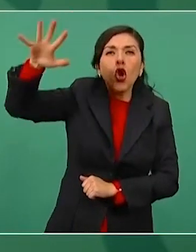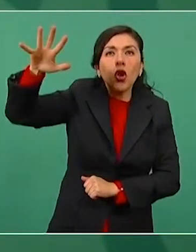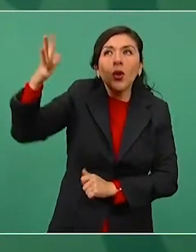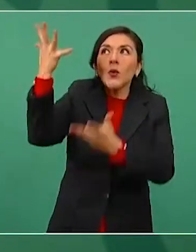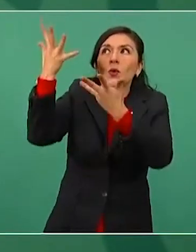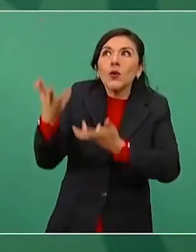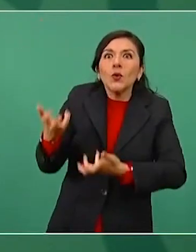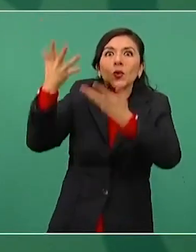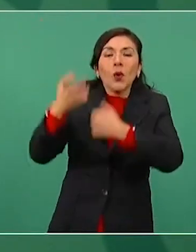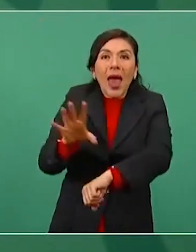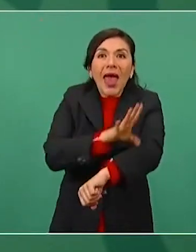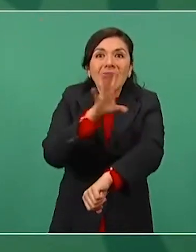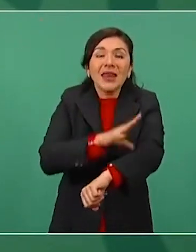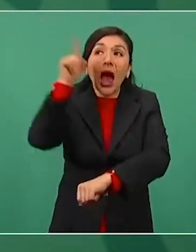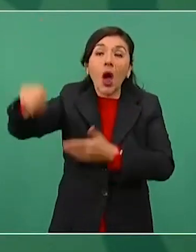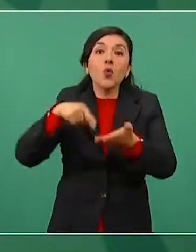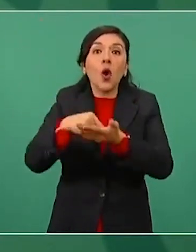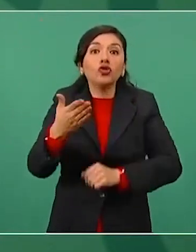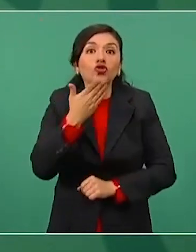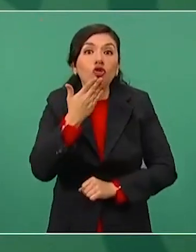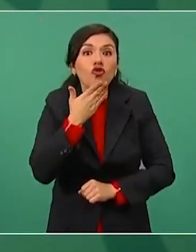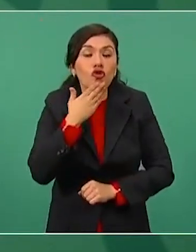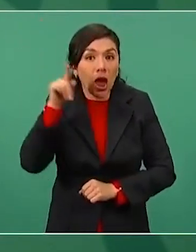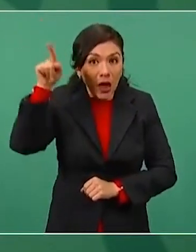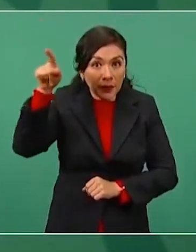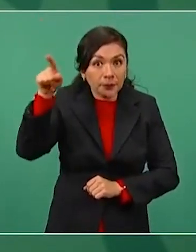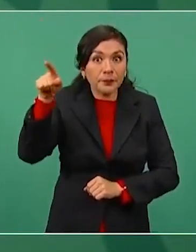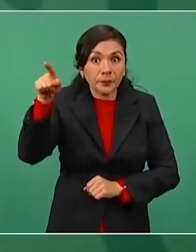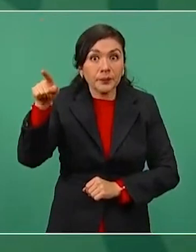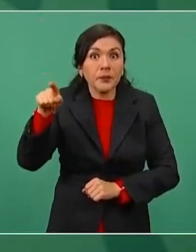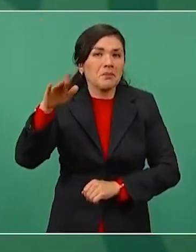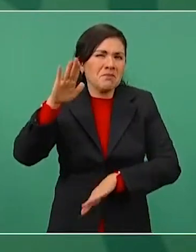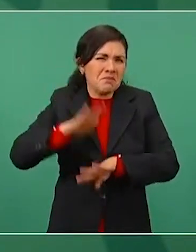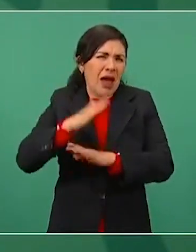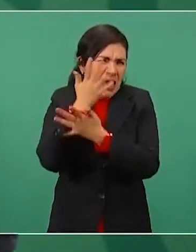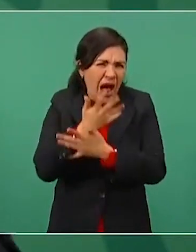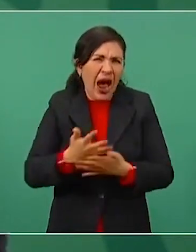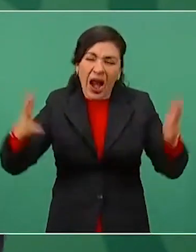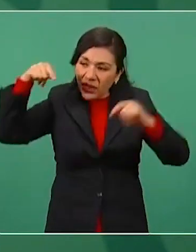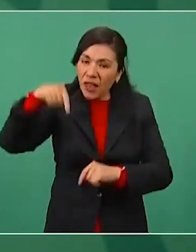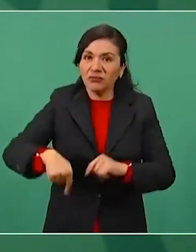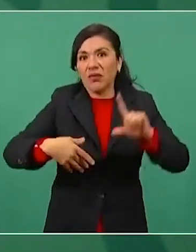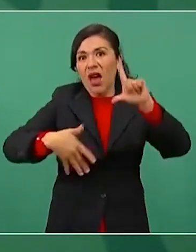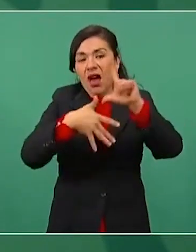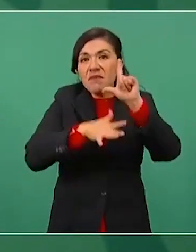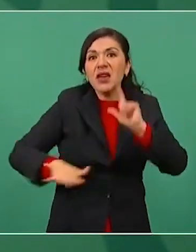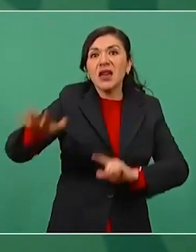Va a ser el parque de energía solar más grande de América Latina.